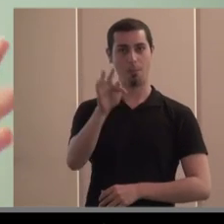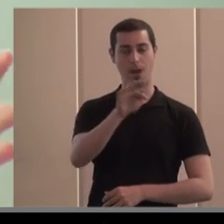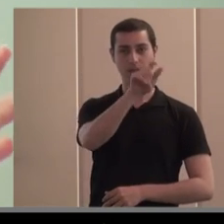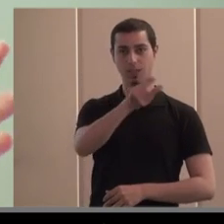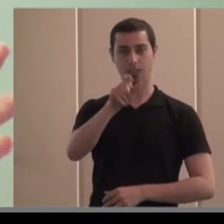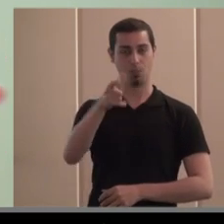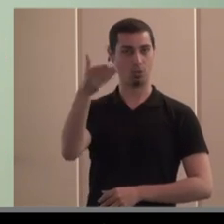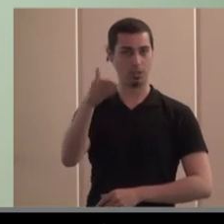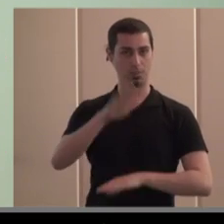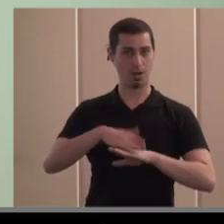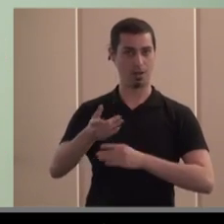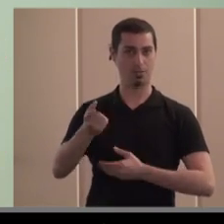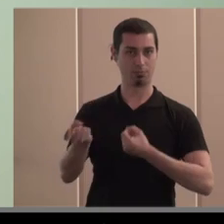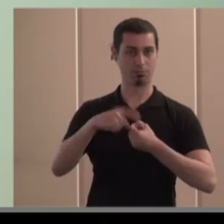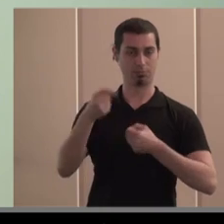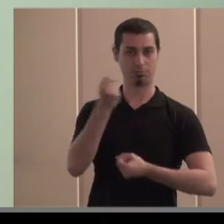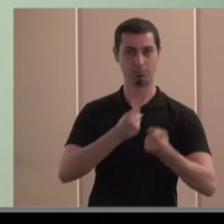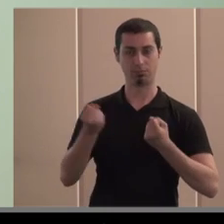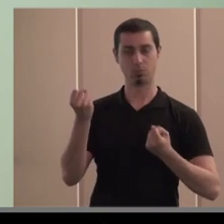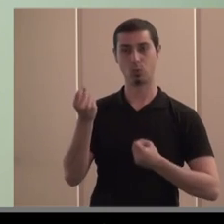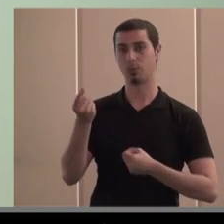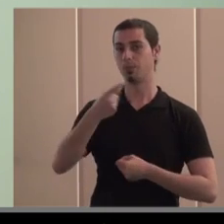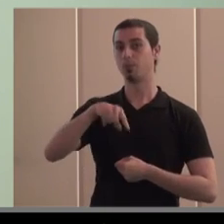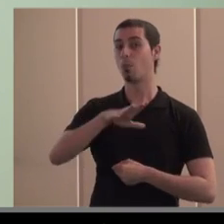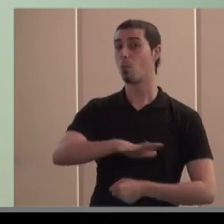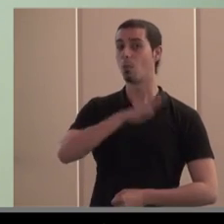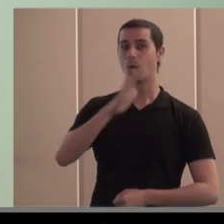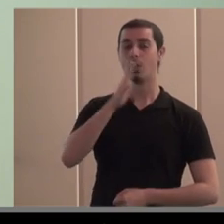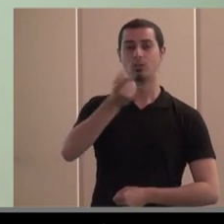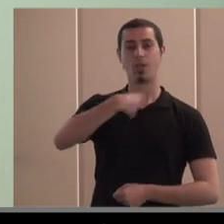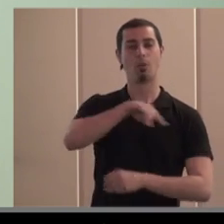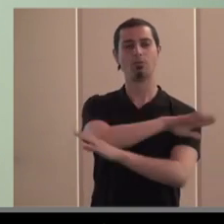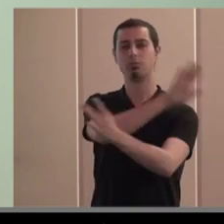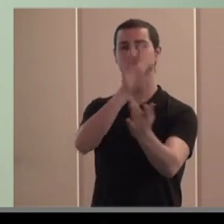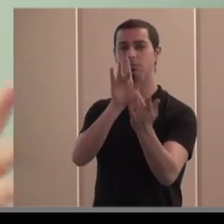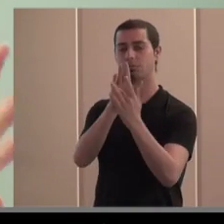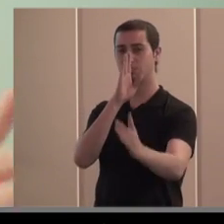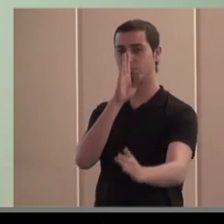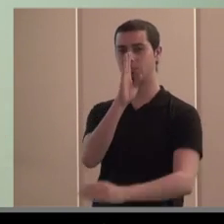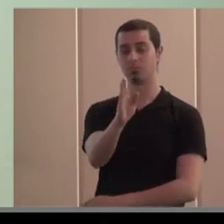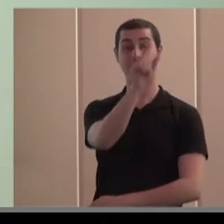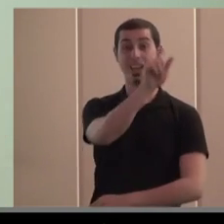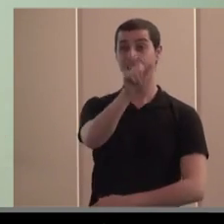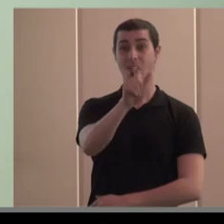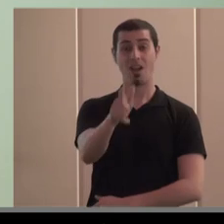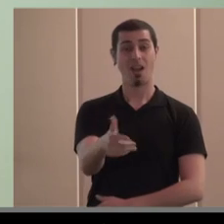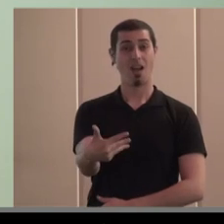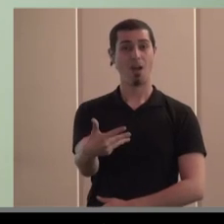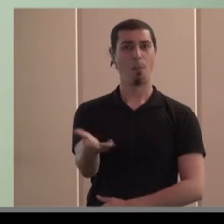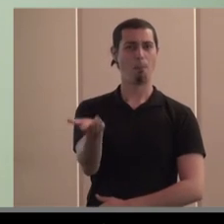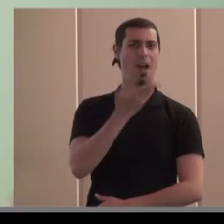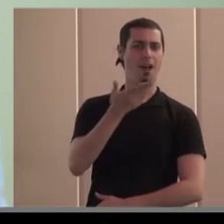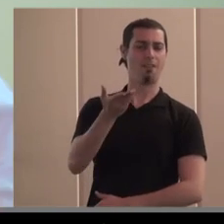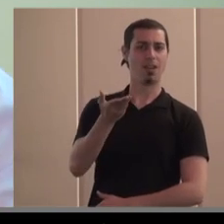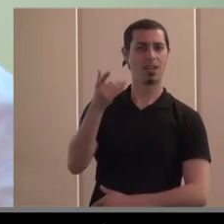sector de actividad ¿por qué? porque tenemos que estar en contacto directo con la realidad de quienes más sufren la crisis por un lado